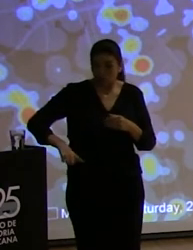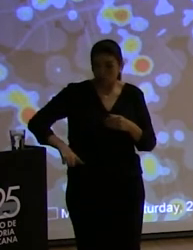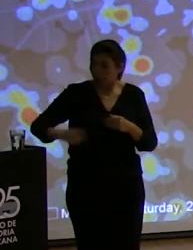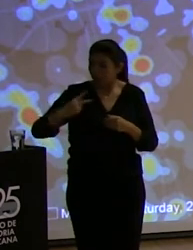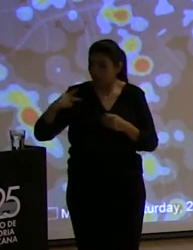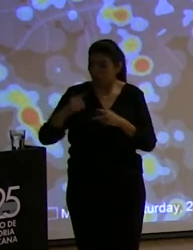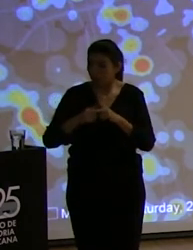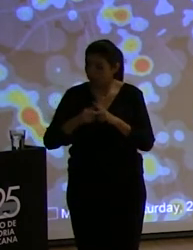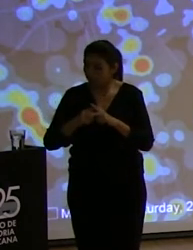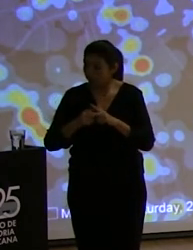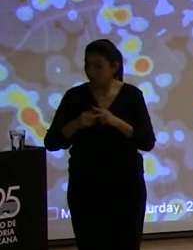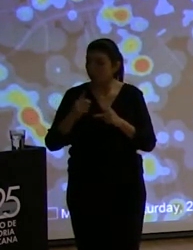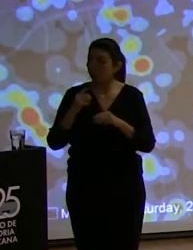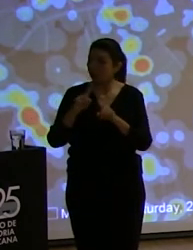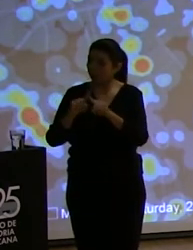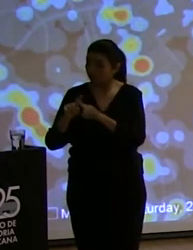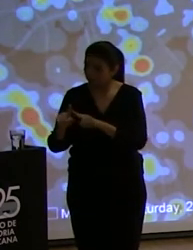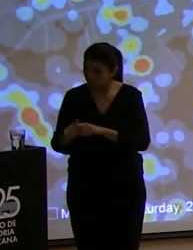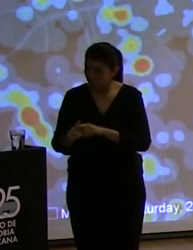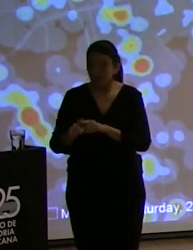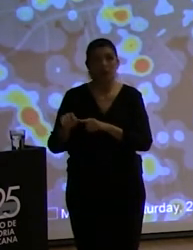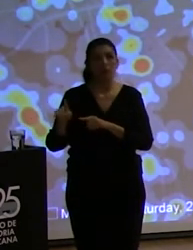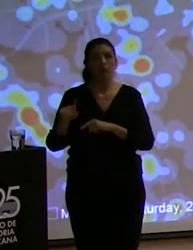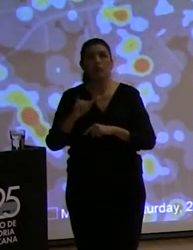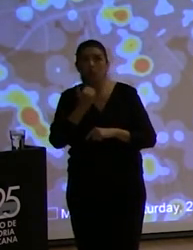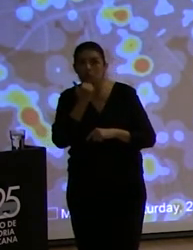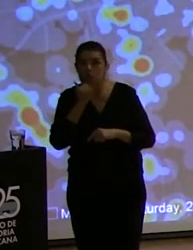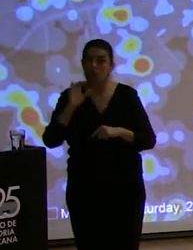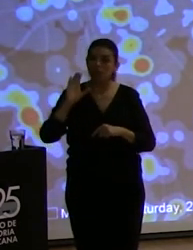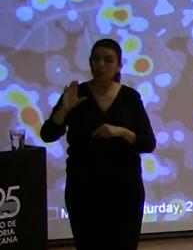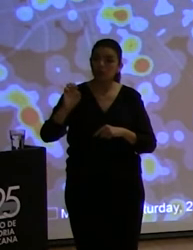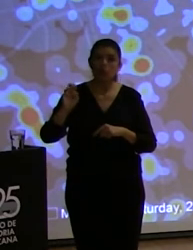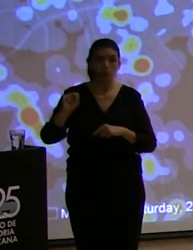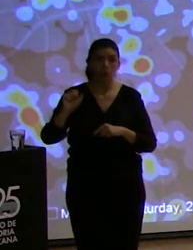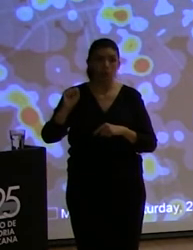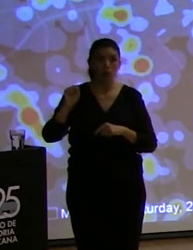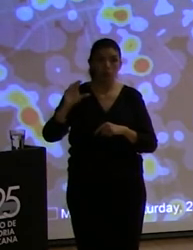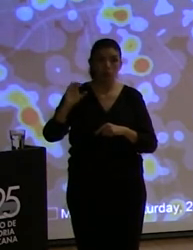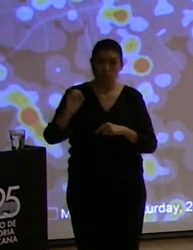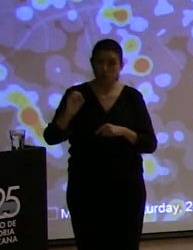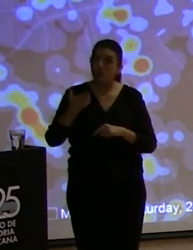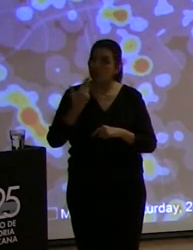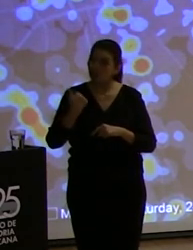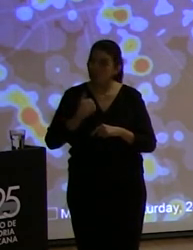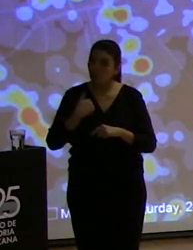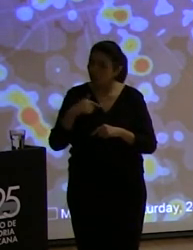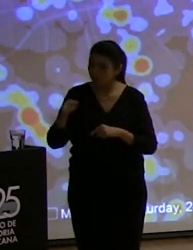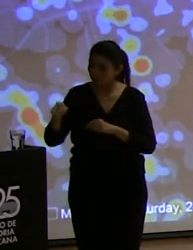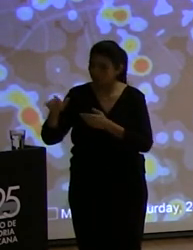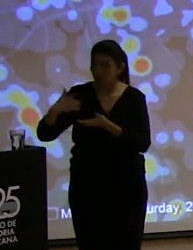obviamente, toda la información es anónima, pero podemos decir, mira, en esta plaza o en este mercado,